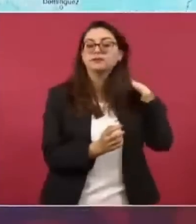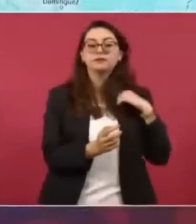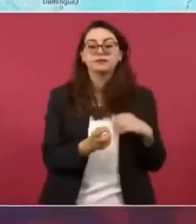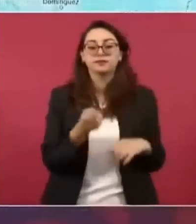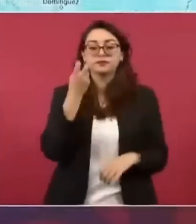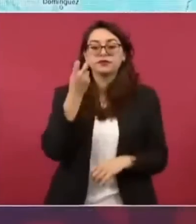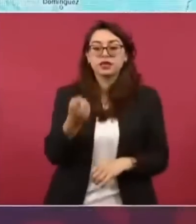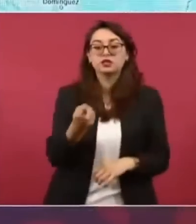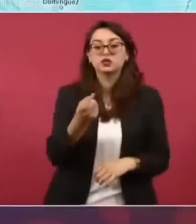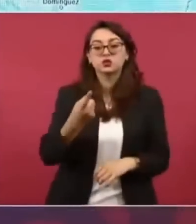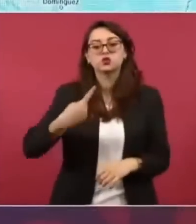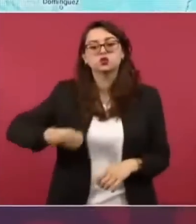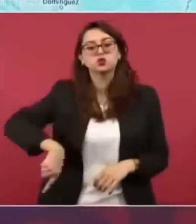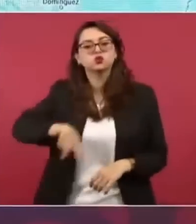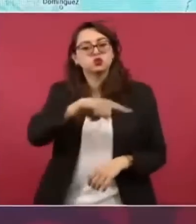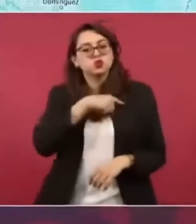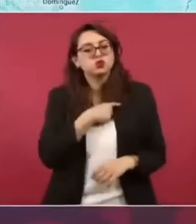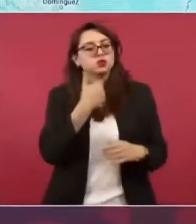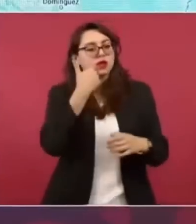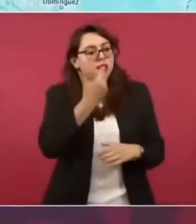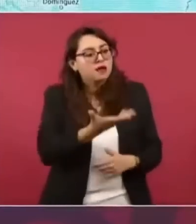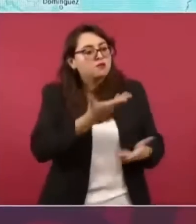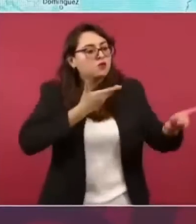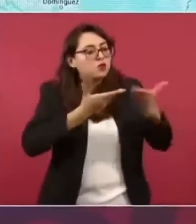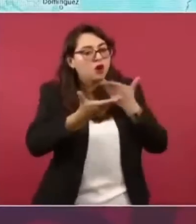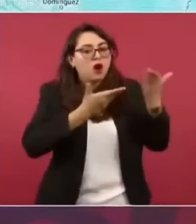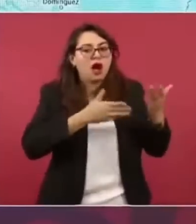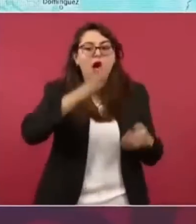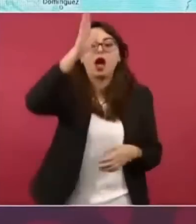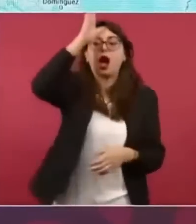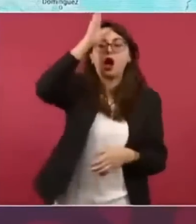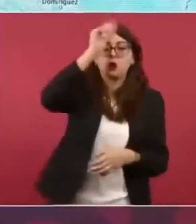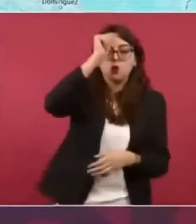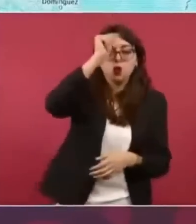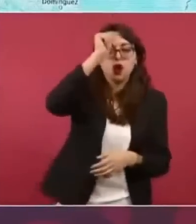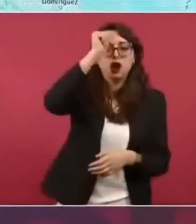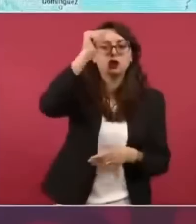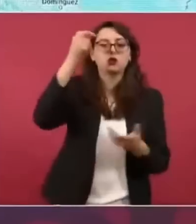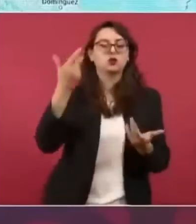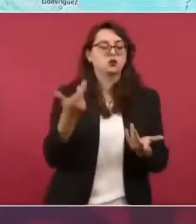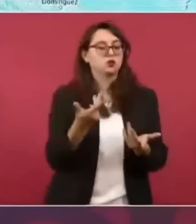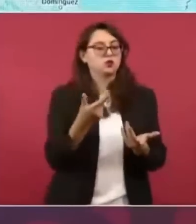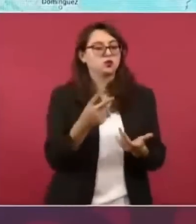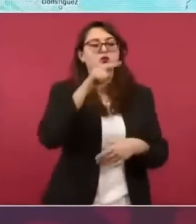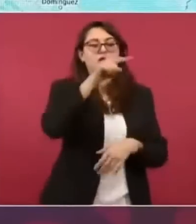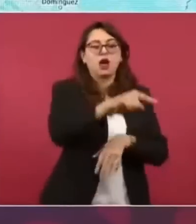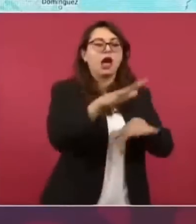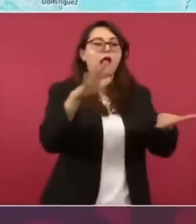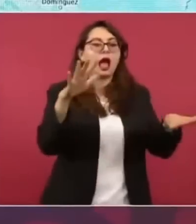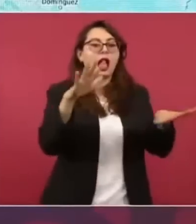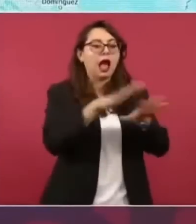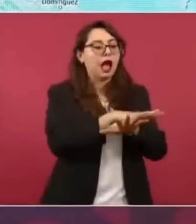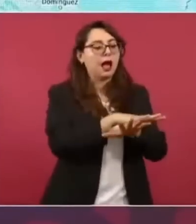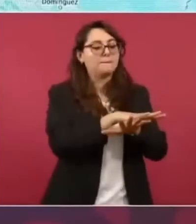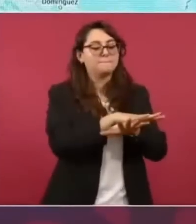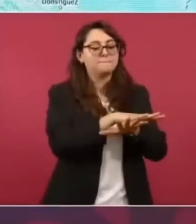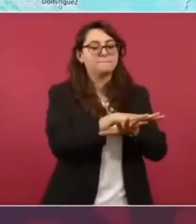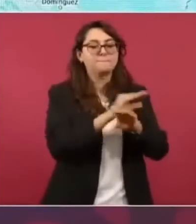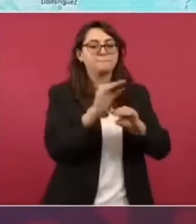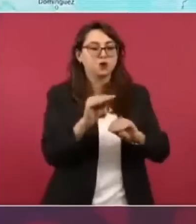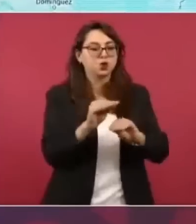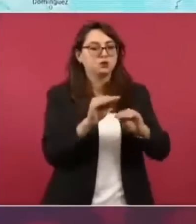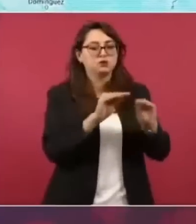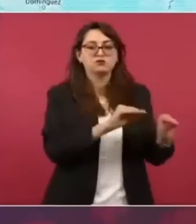buscando un acuerdo les damos el